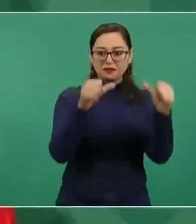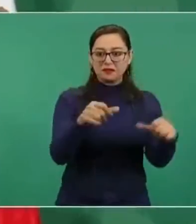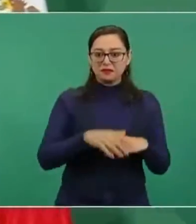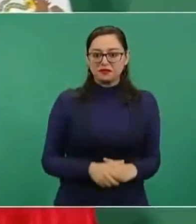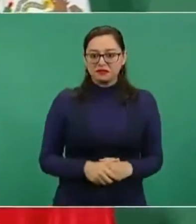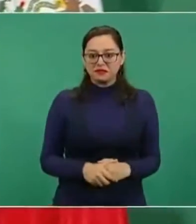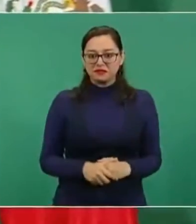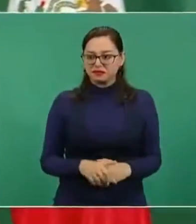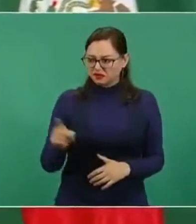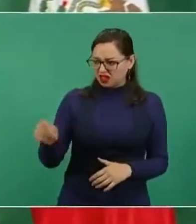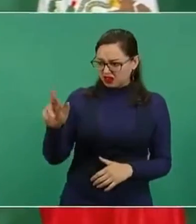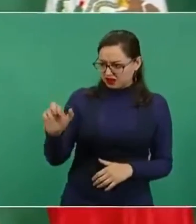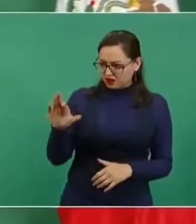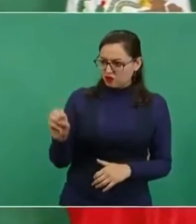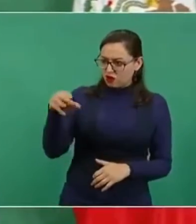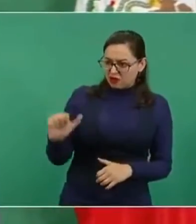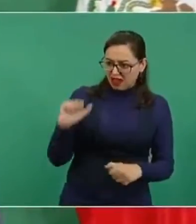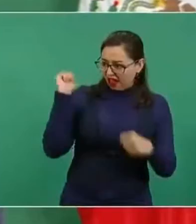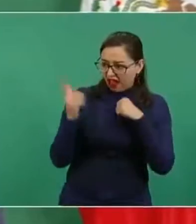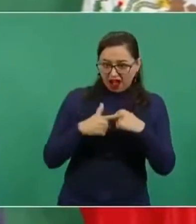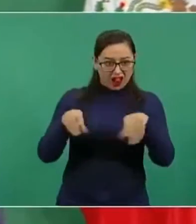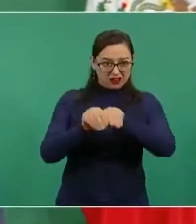el Reforma sobre esto?